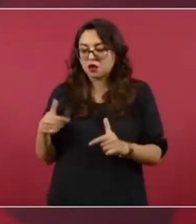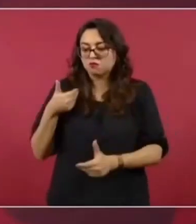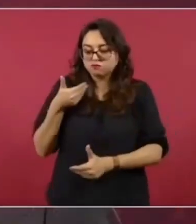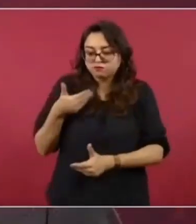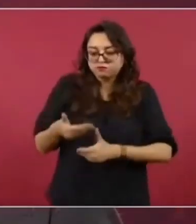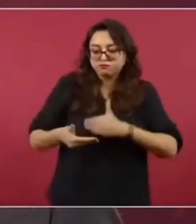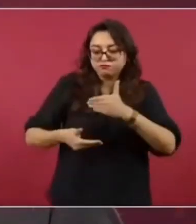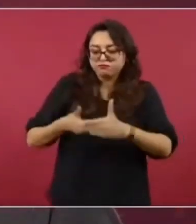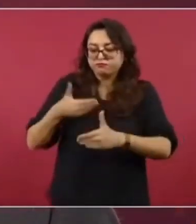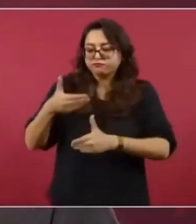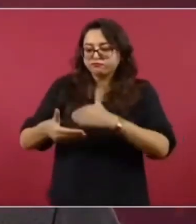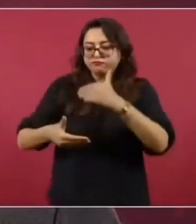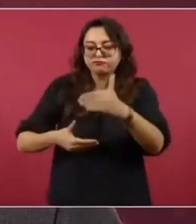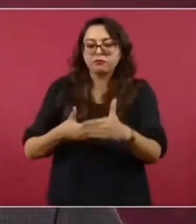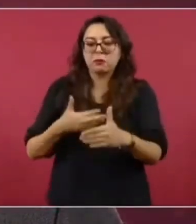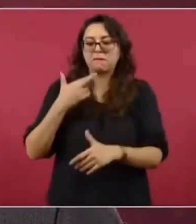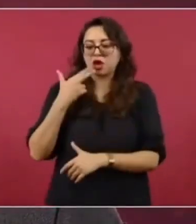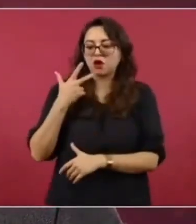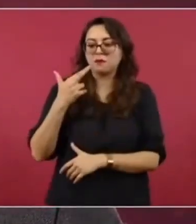mexicanos.